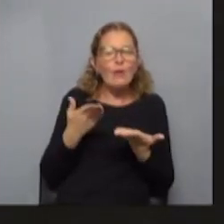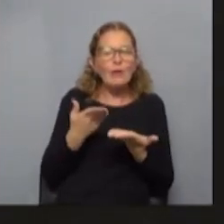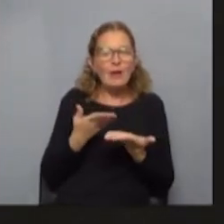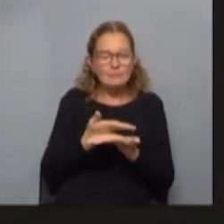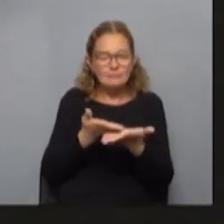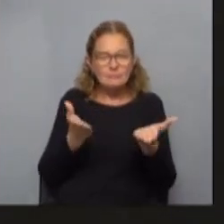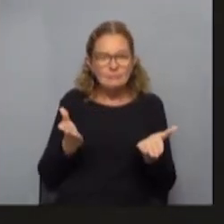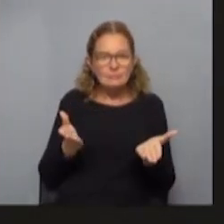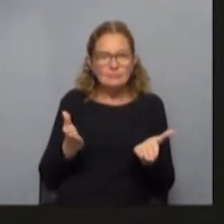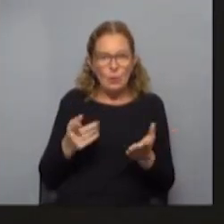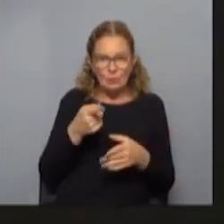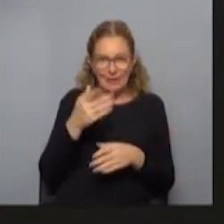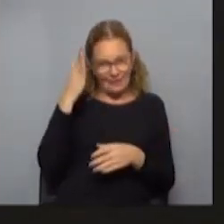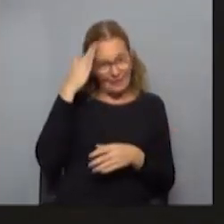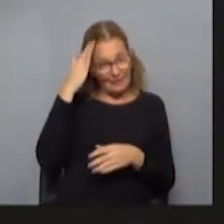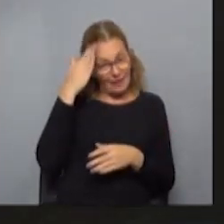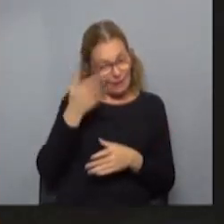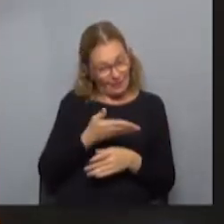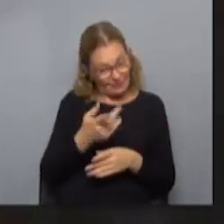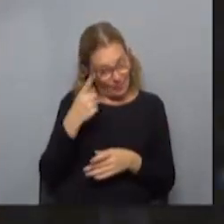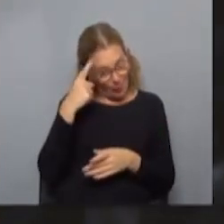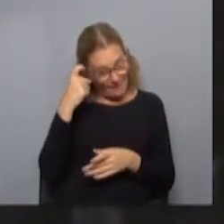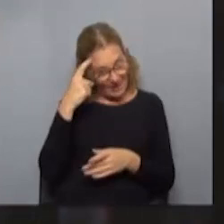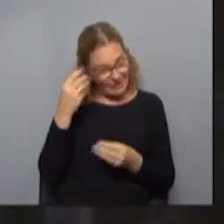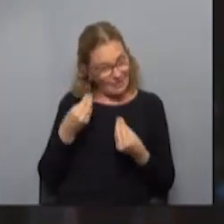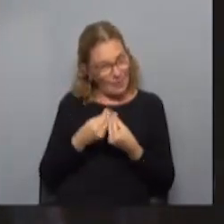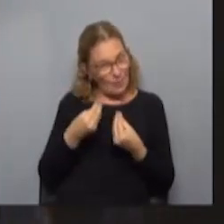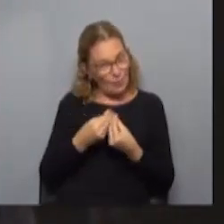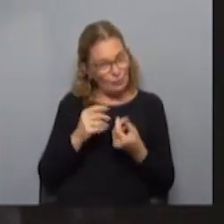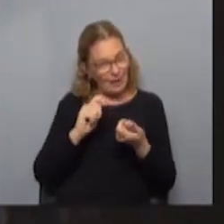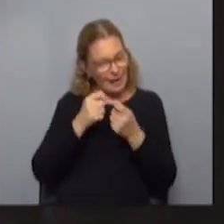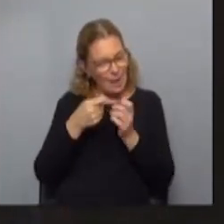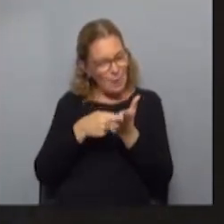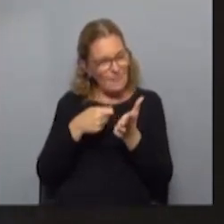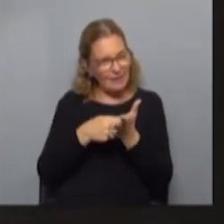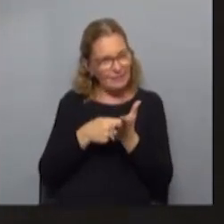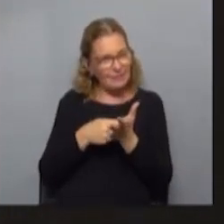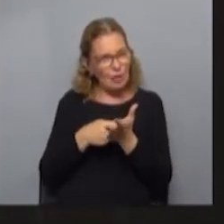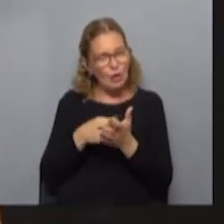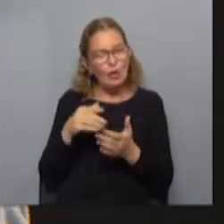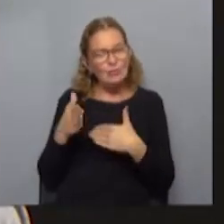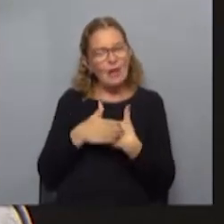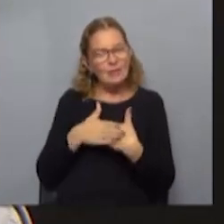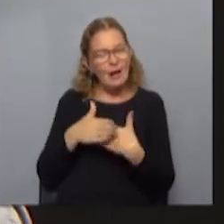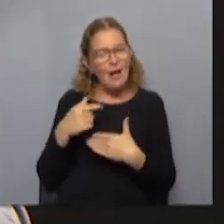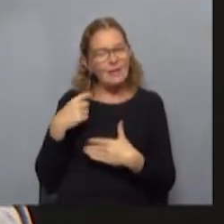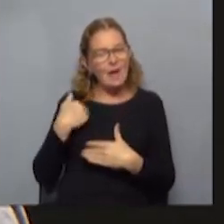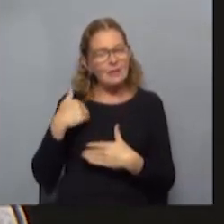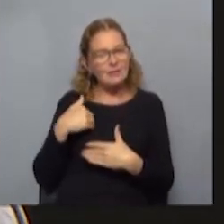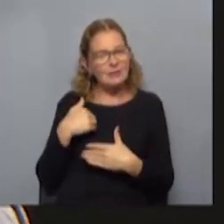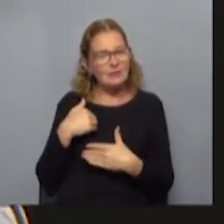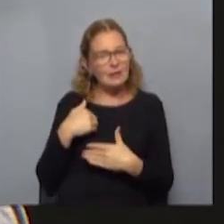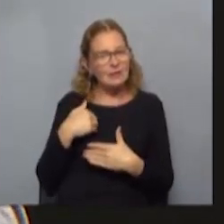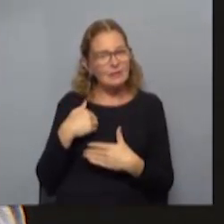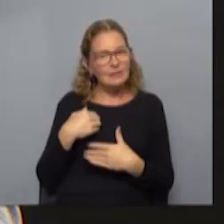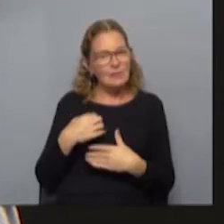la saben en este terreno y tienen mucha experiencia, en el tipo de cambio de precios con la región y con Argentina. Es